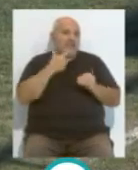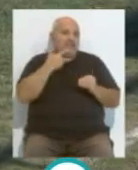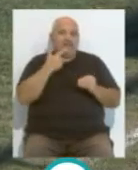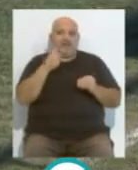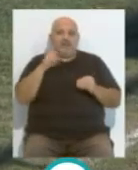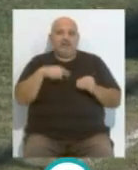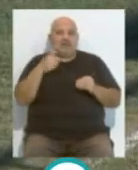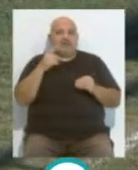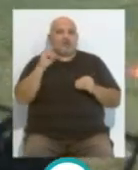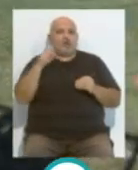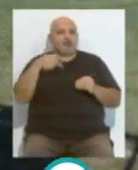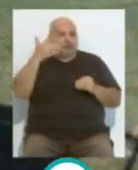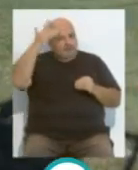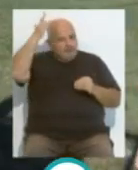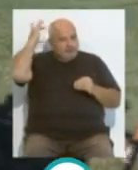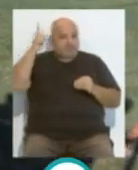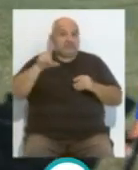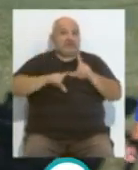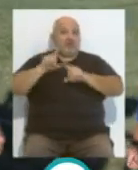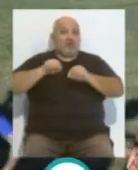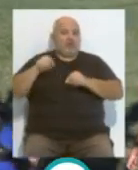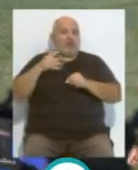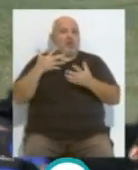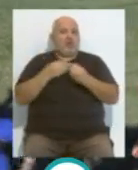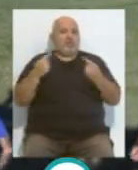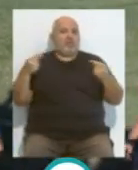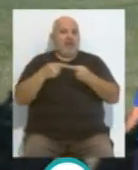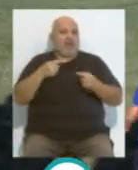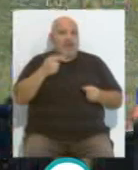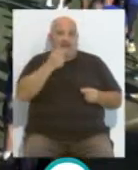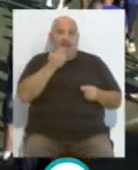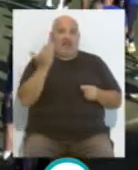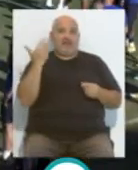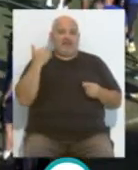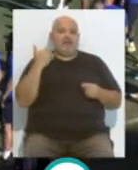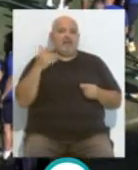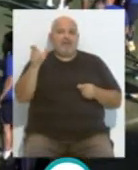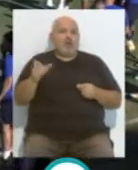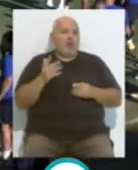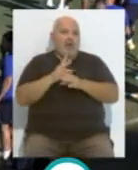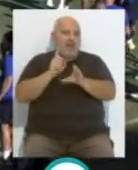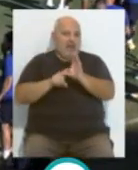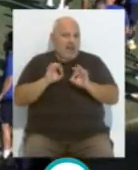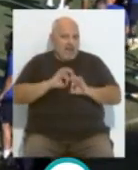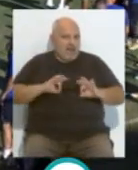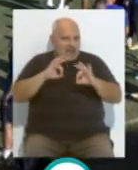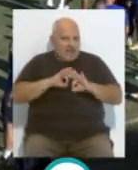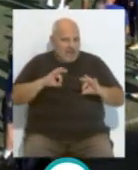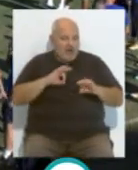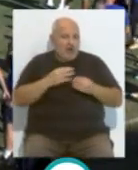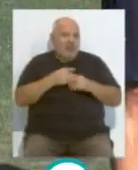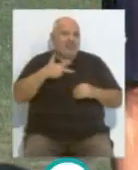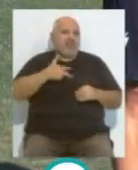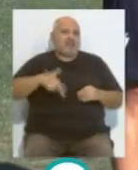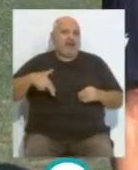vemos también a James Johnson, que ayer su selección jugaba con Inglaterra. Era apeado para poder disputar esa final